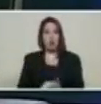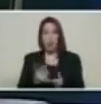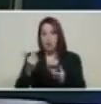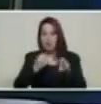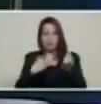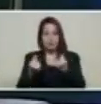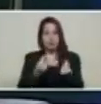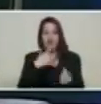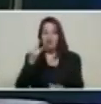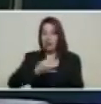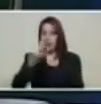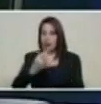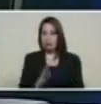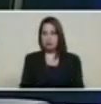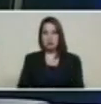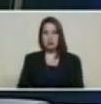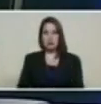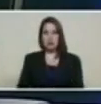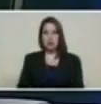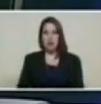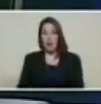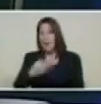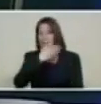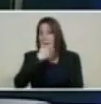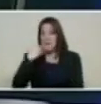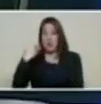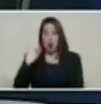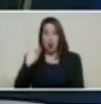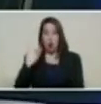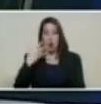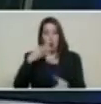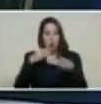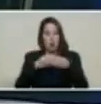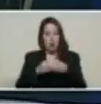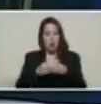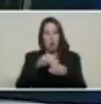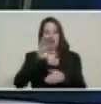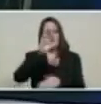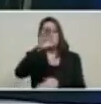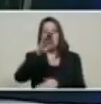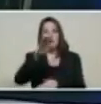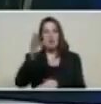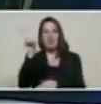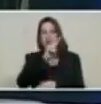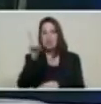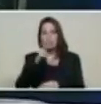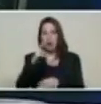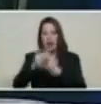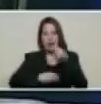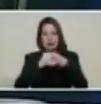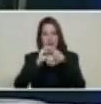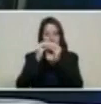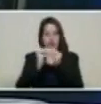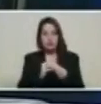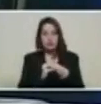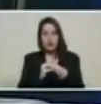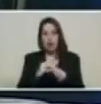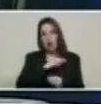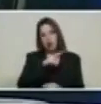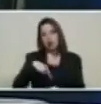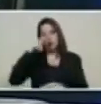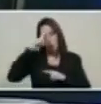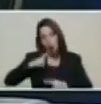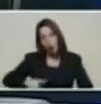realmente uno de los mecanismos más novedosos de entrar al futuro de Venezuela. Y yo creo que eso debemos reconocérselo, presidente.